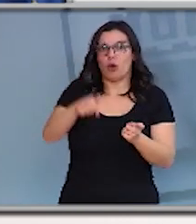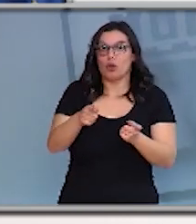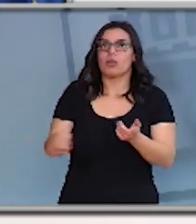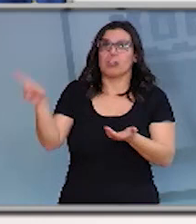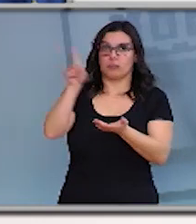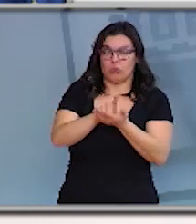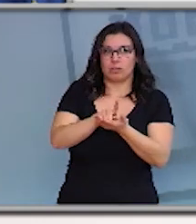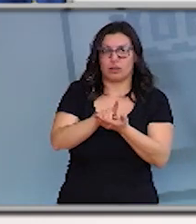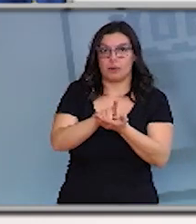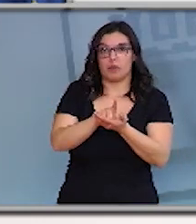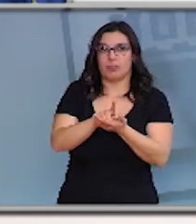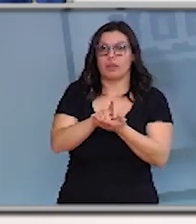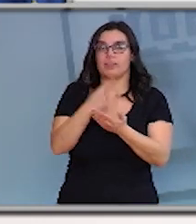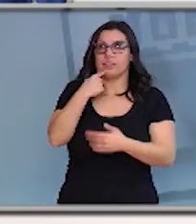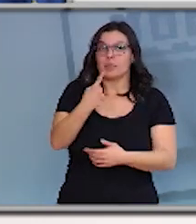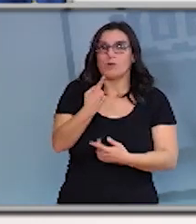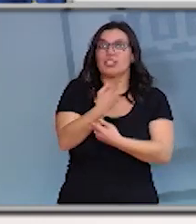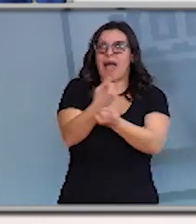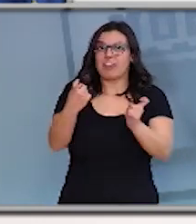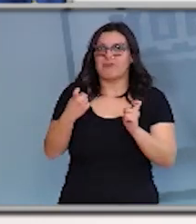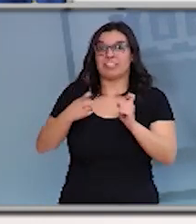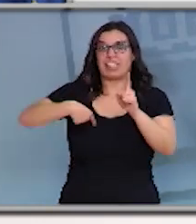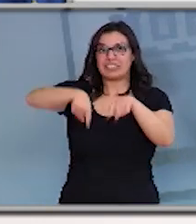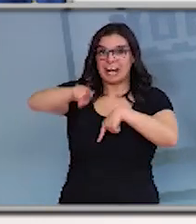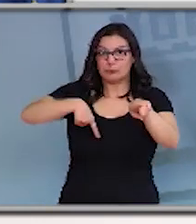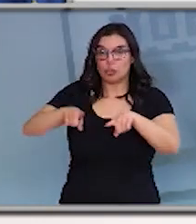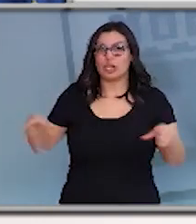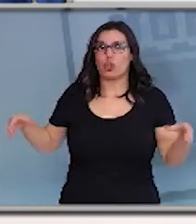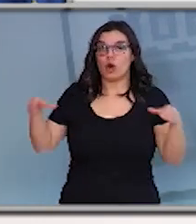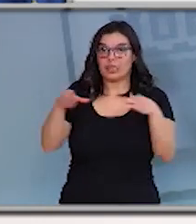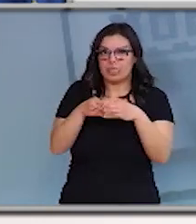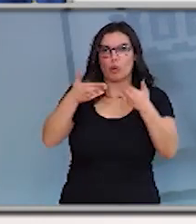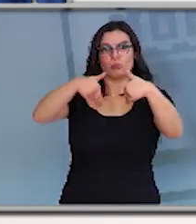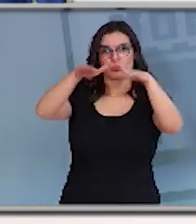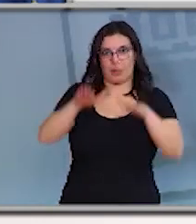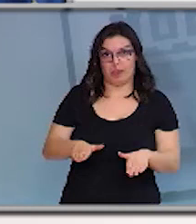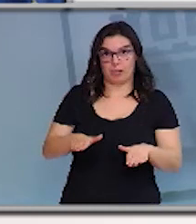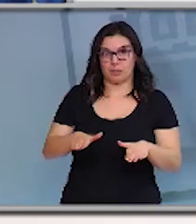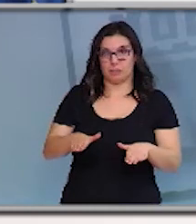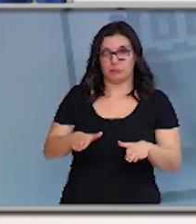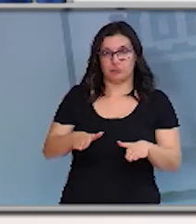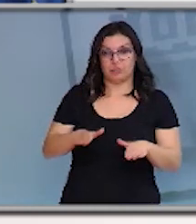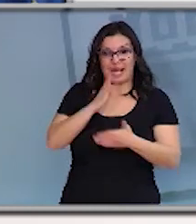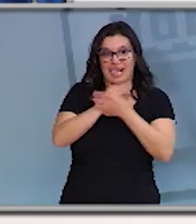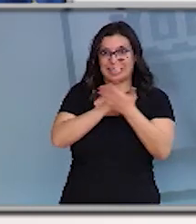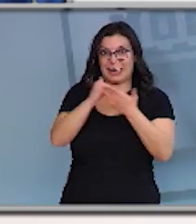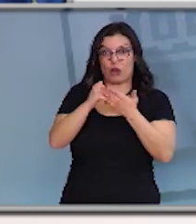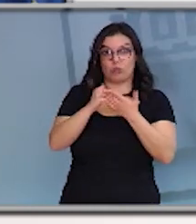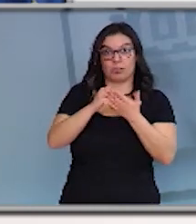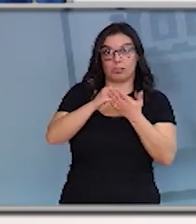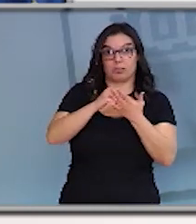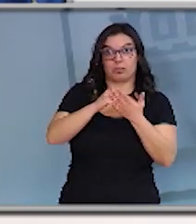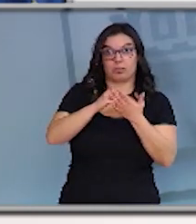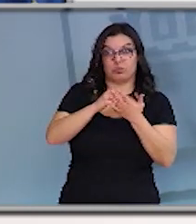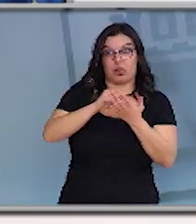reiterar la necesidad de suspender el transporte colectivo entre esta comunidad y todas aquellas comunidades que